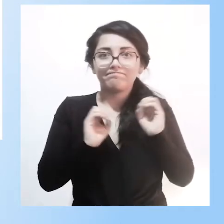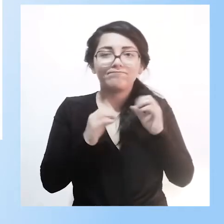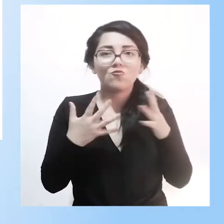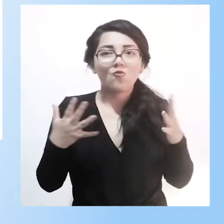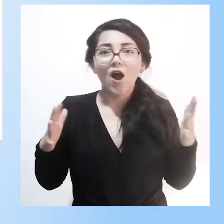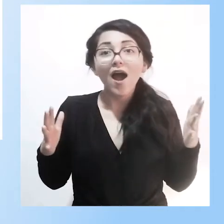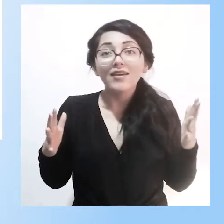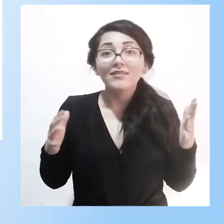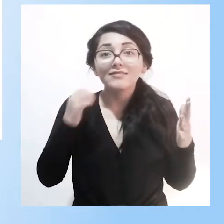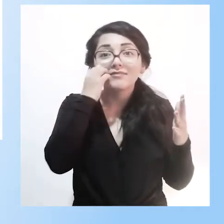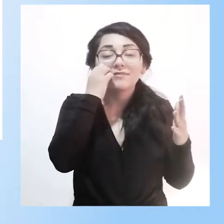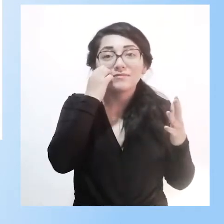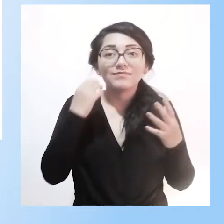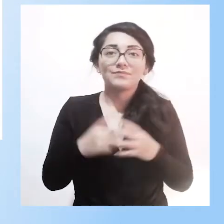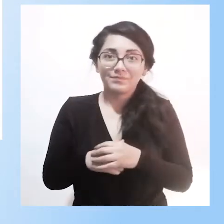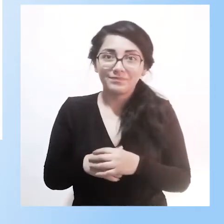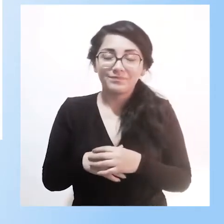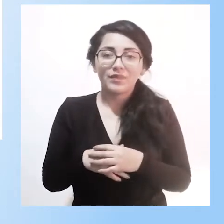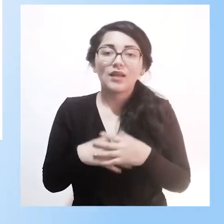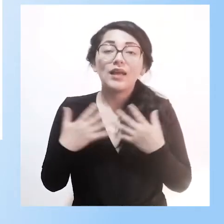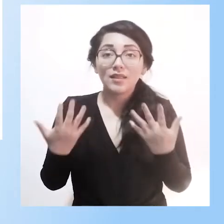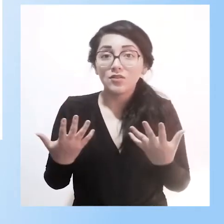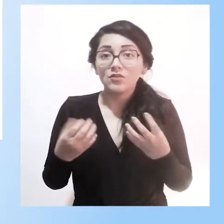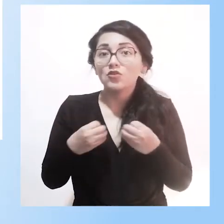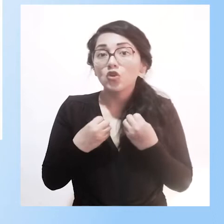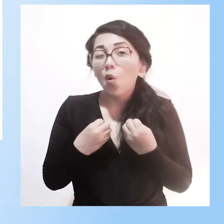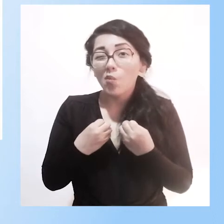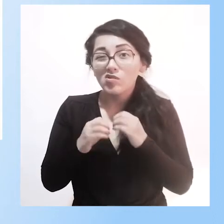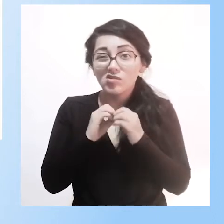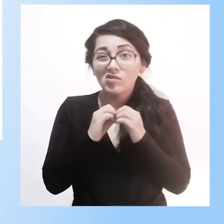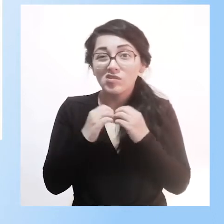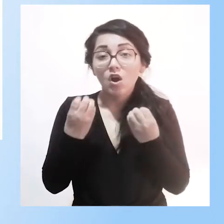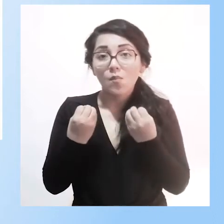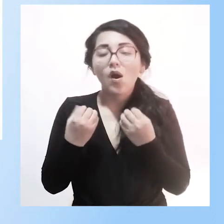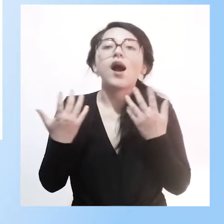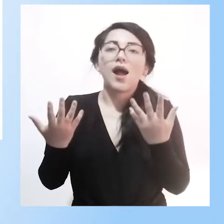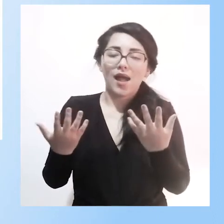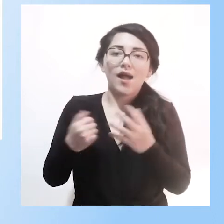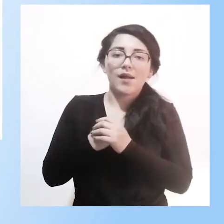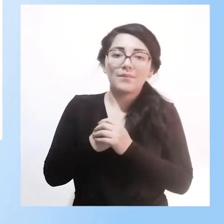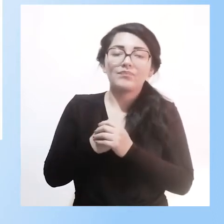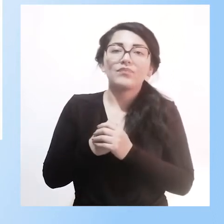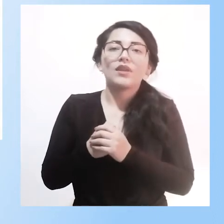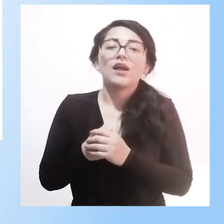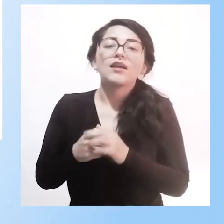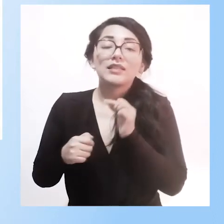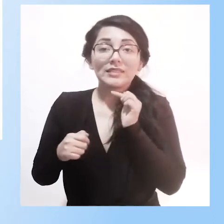maestro de aulas hospitalarias, pero sí tenemos dentro de la formación general